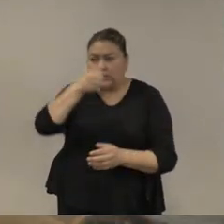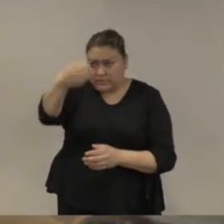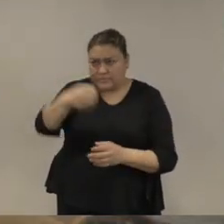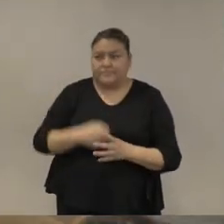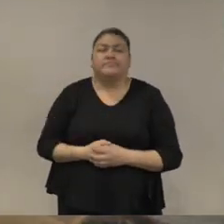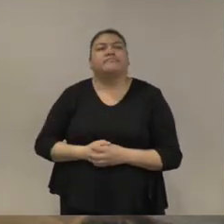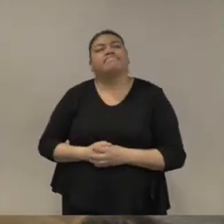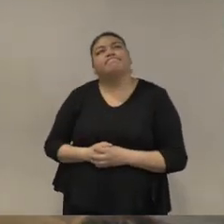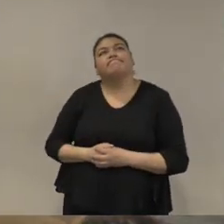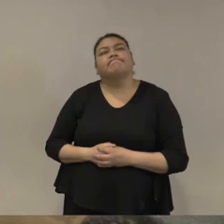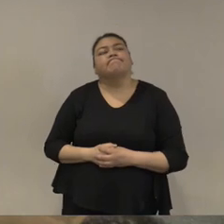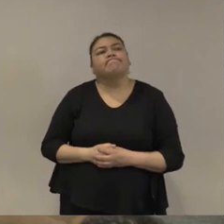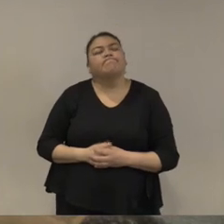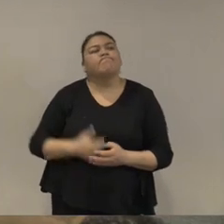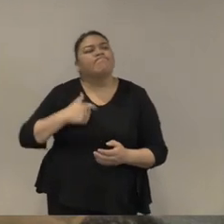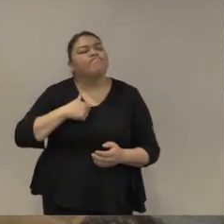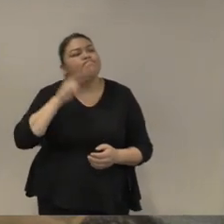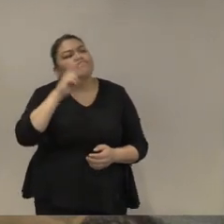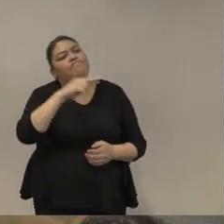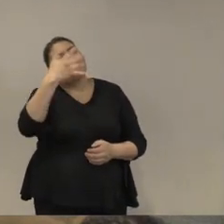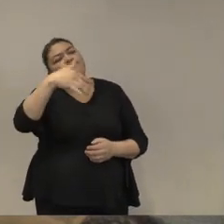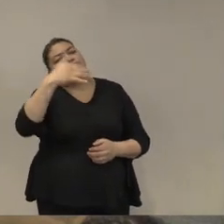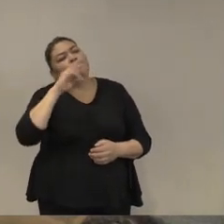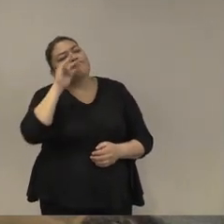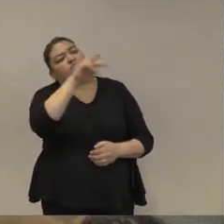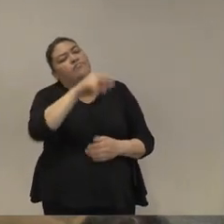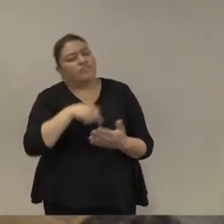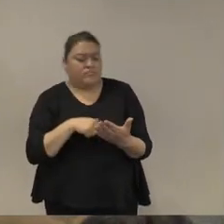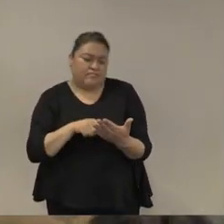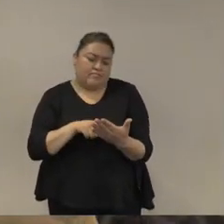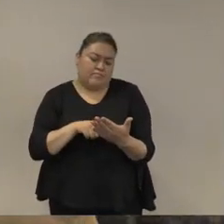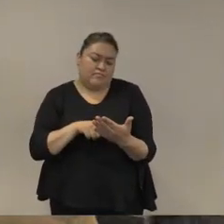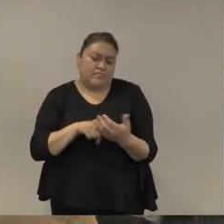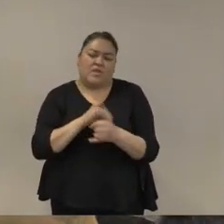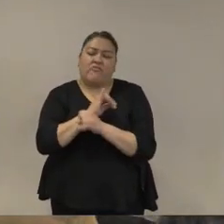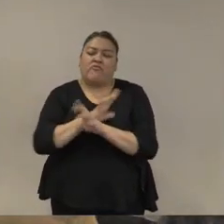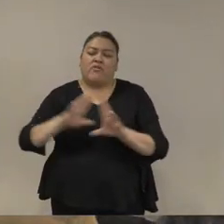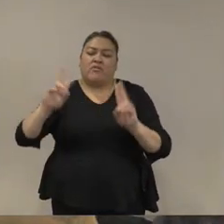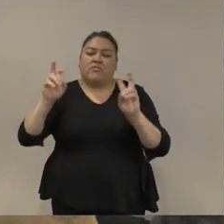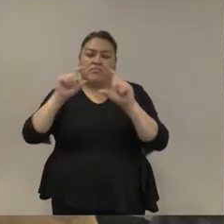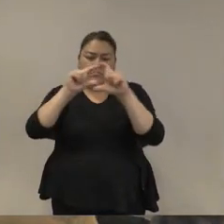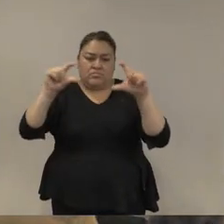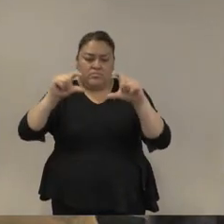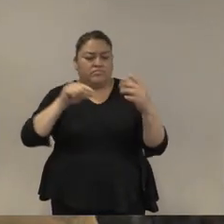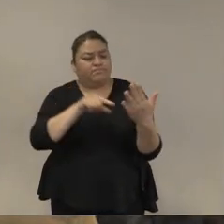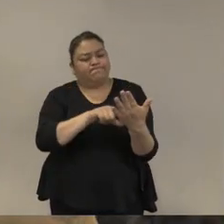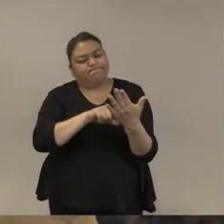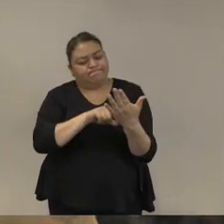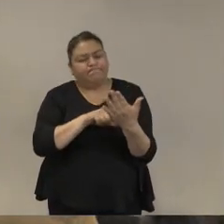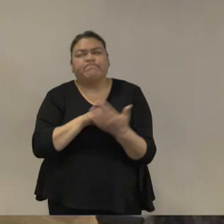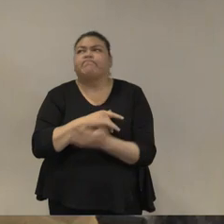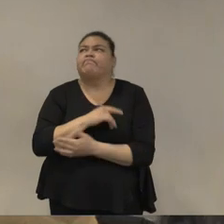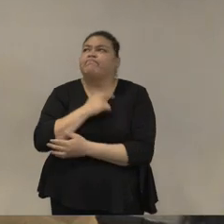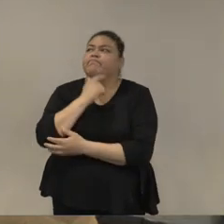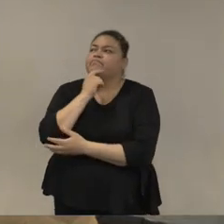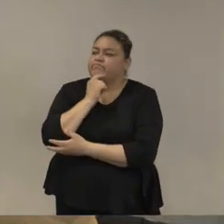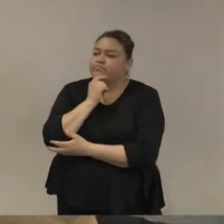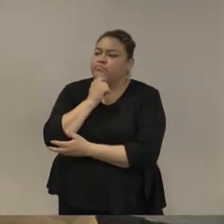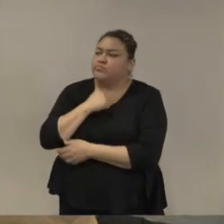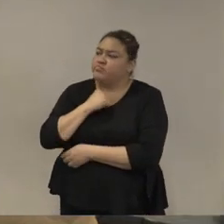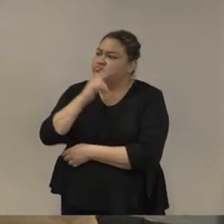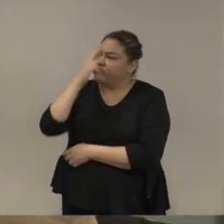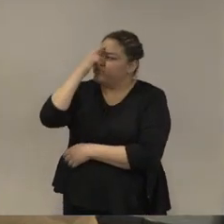te escuchaba y estoy viendo la portada de nuestro informe y recordé la